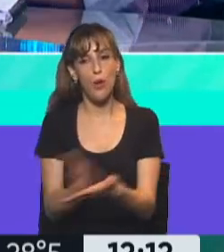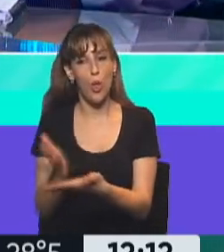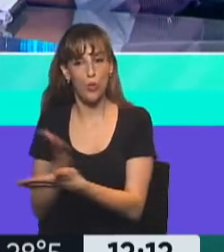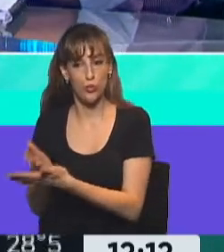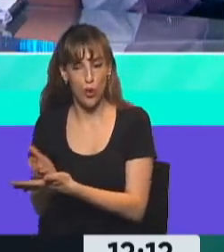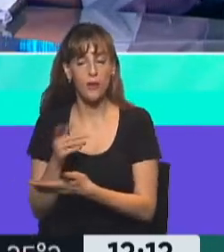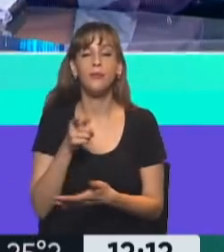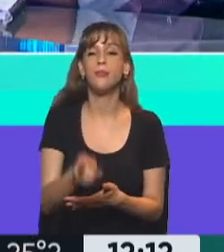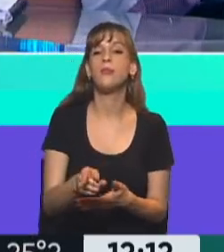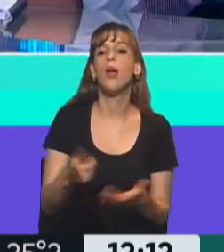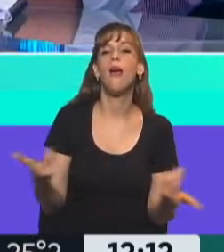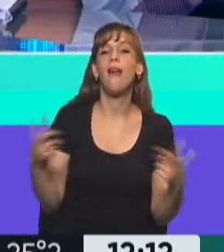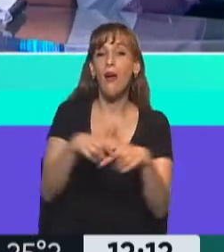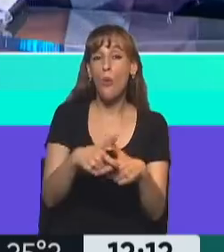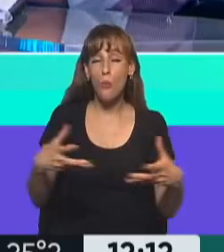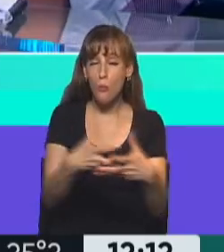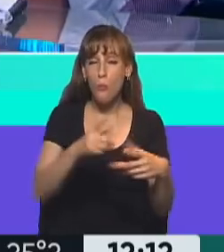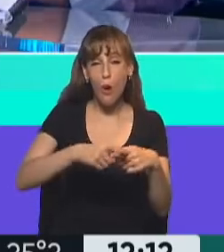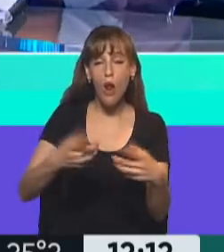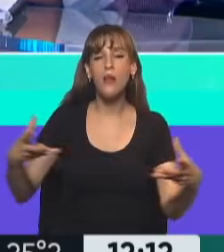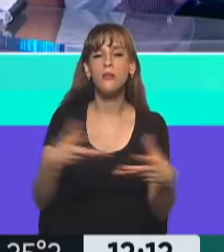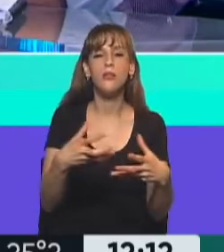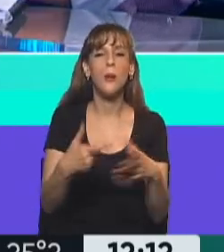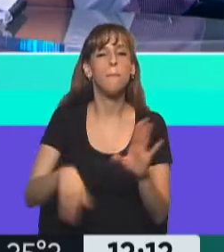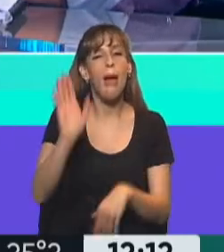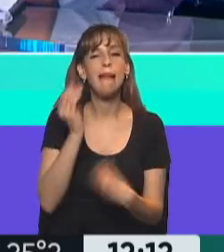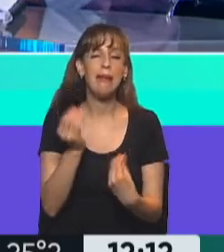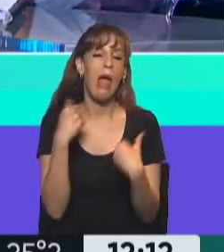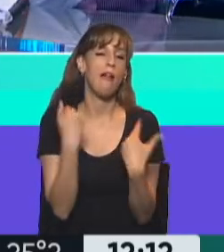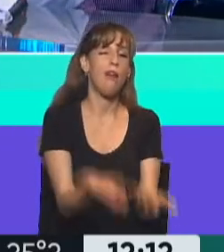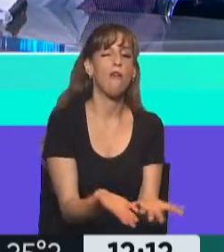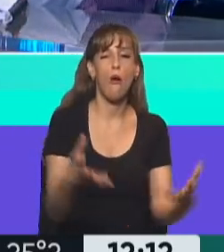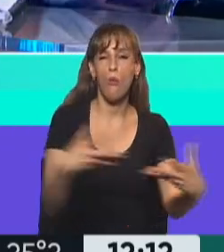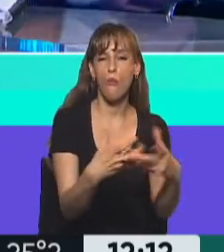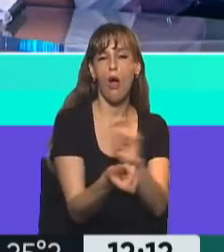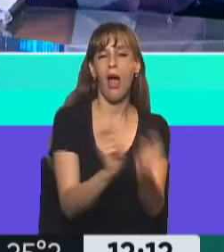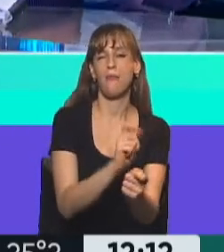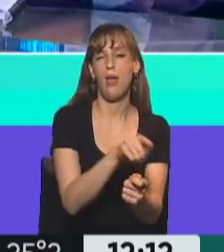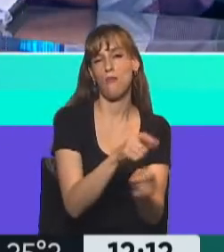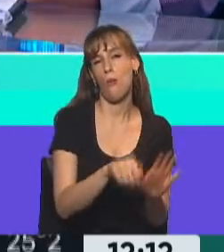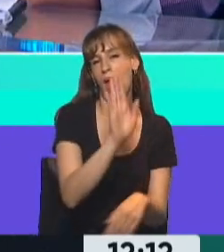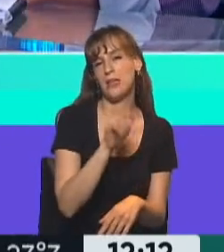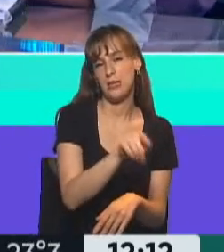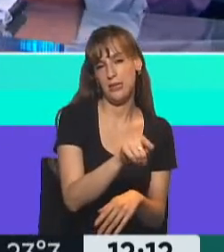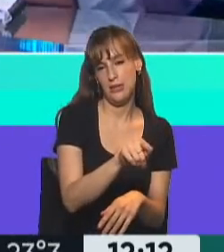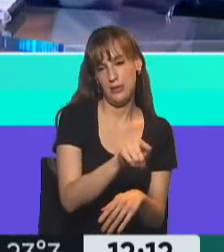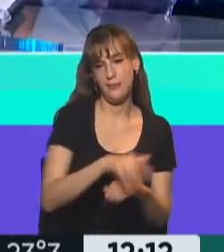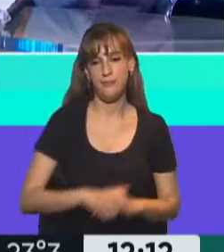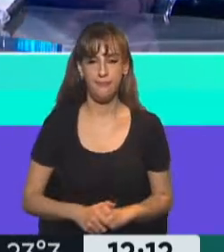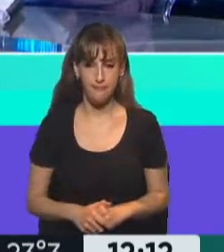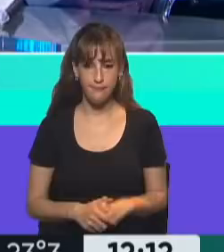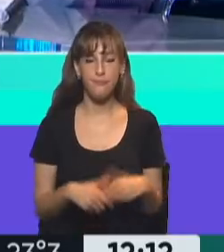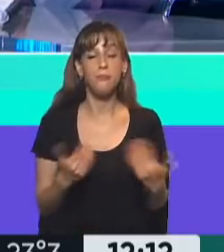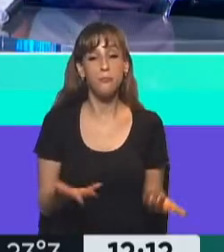enlace es una organización política al servicio de Cambiemos y actúa en función de ello y no en función gremial. Por eso si la